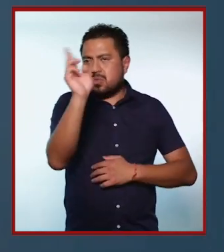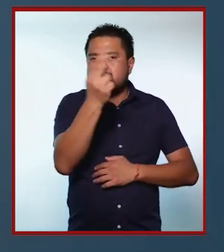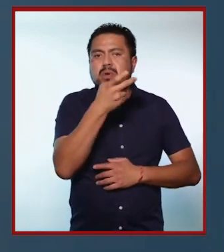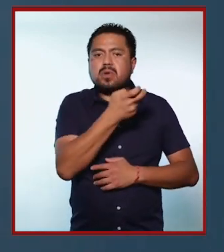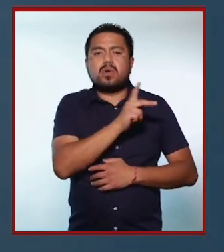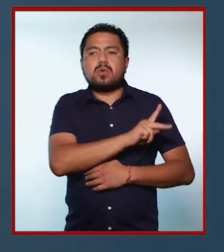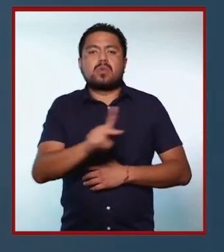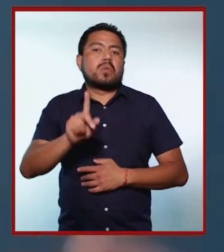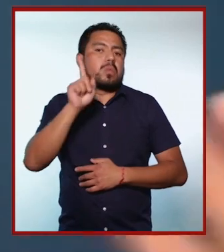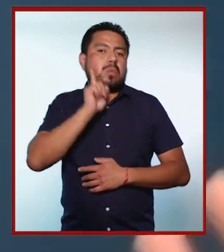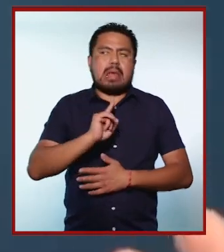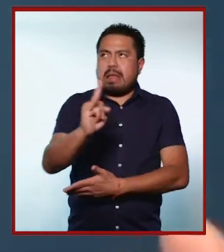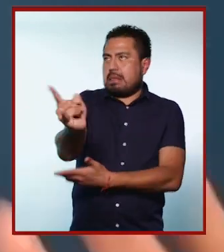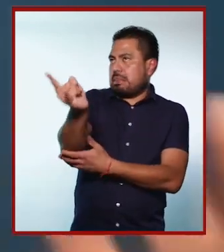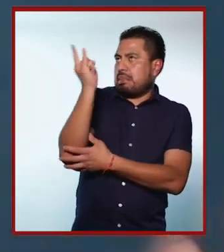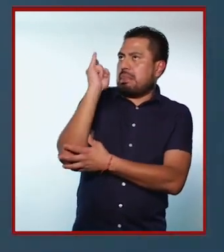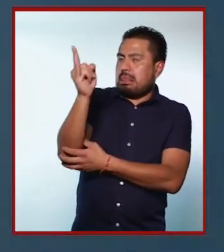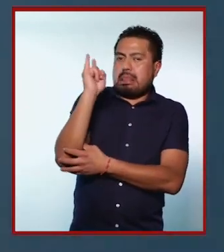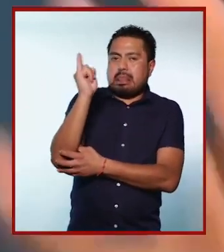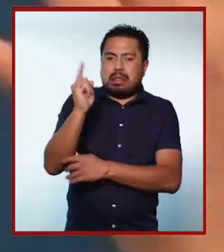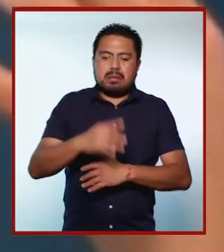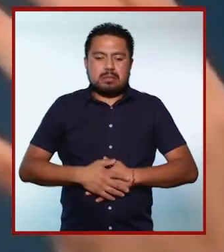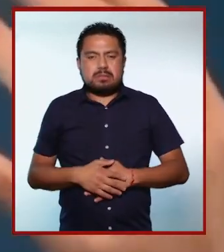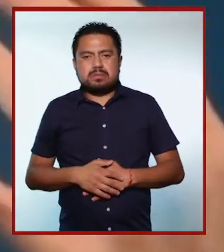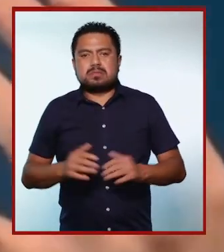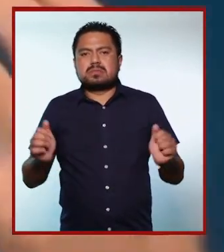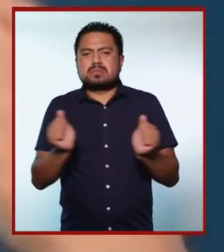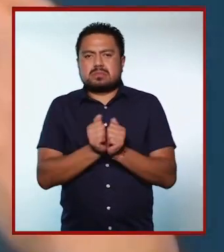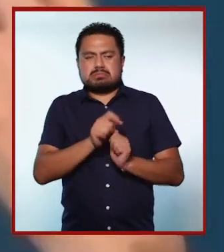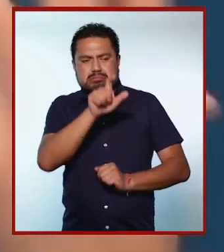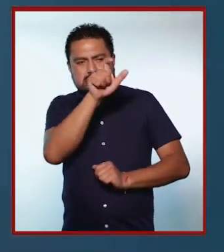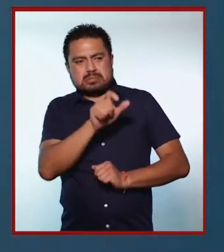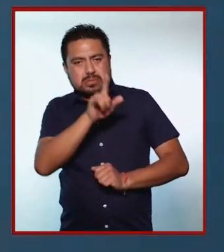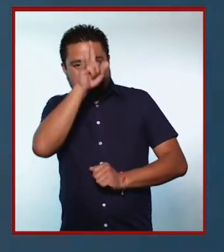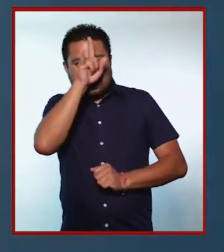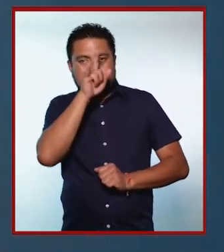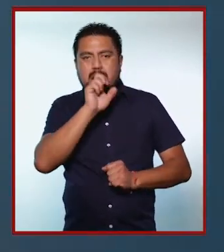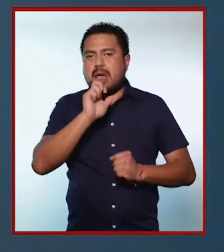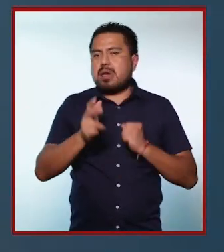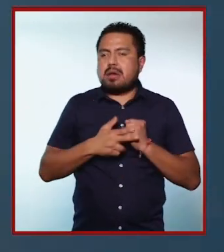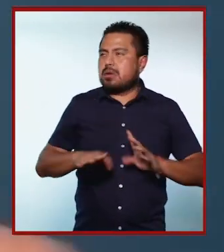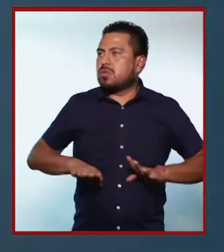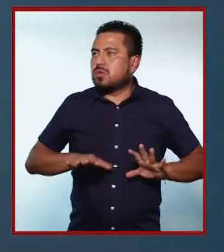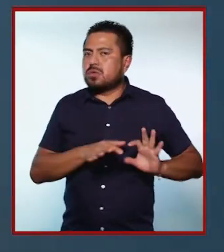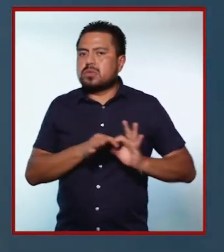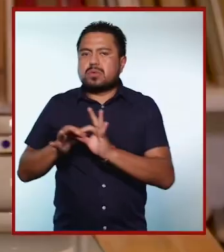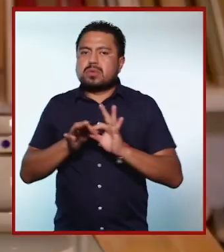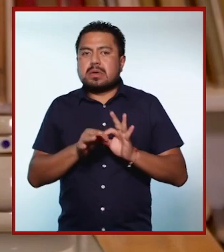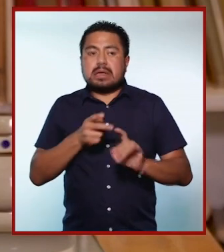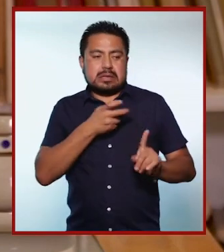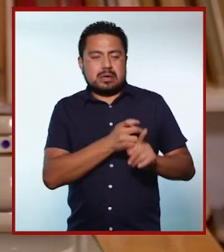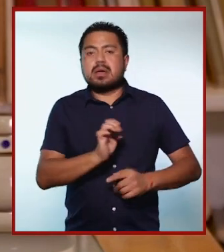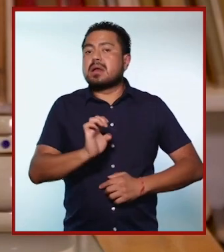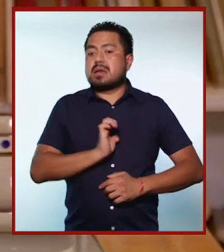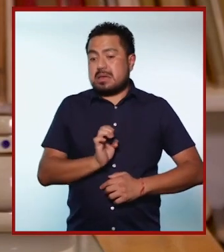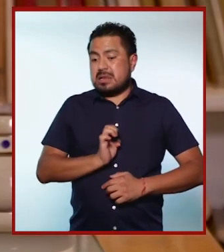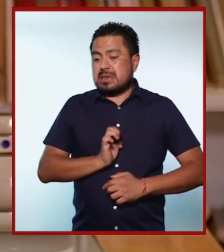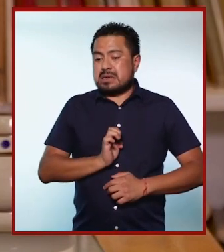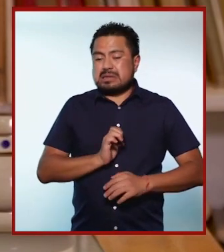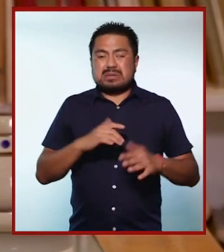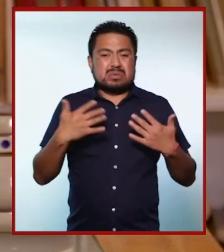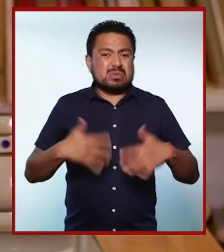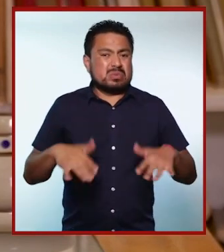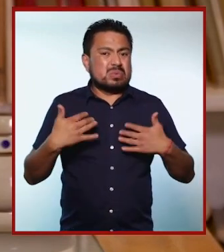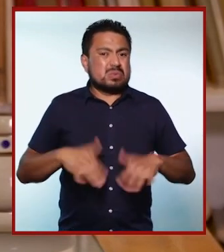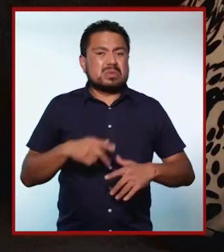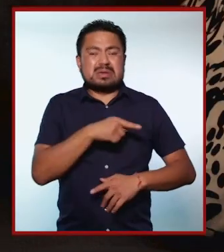ese tipo de universidades son mujeres altas con un prototipo de belleza europeo y entonces esta entrenadora